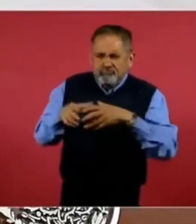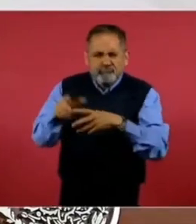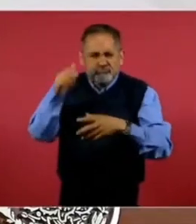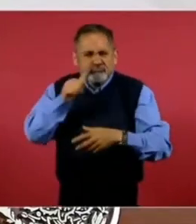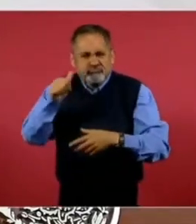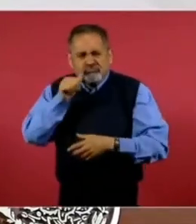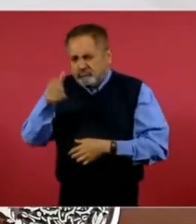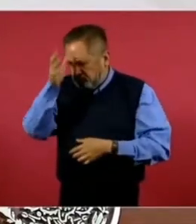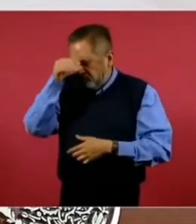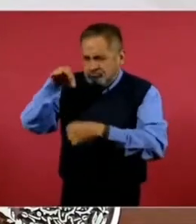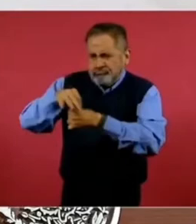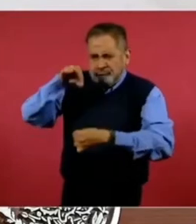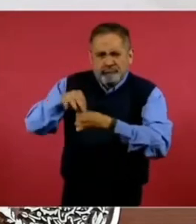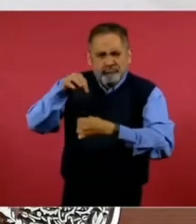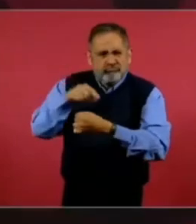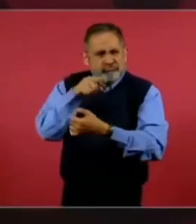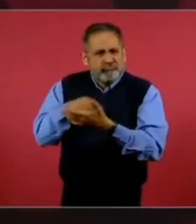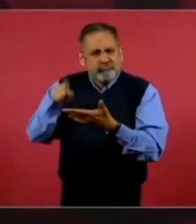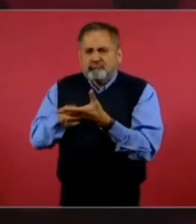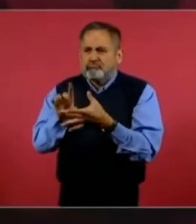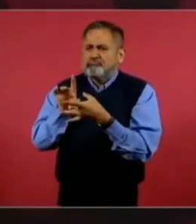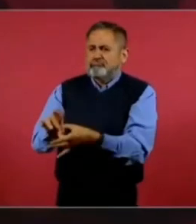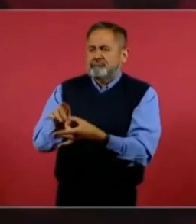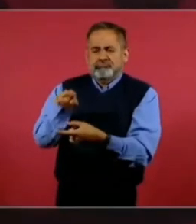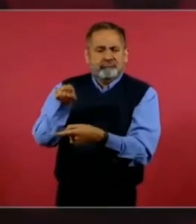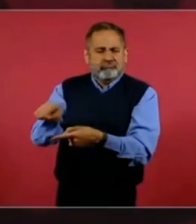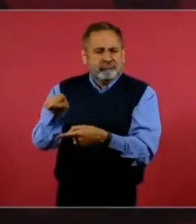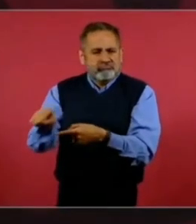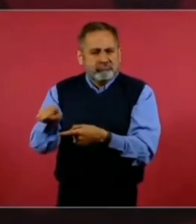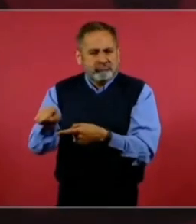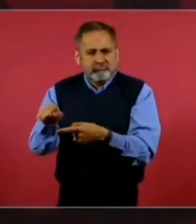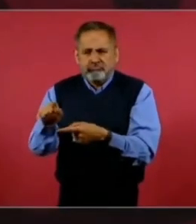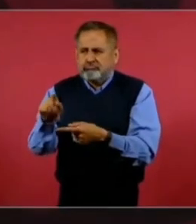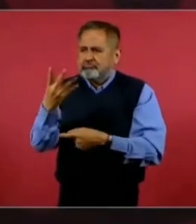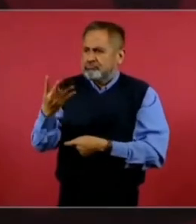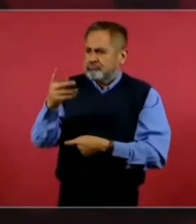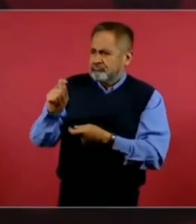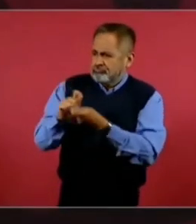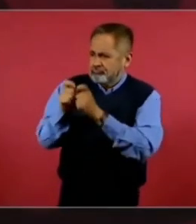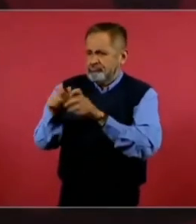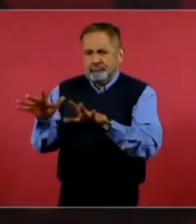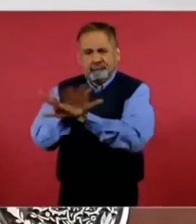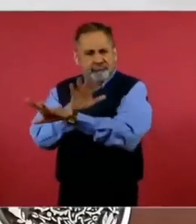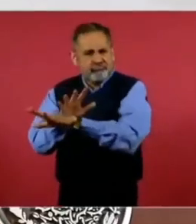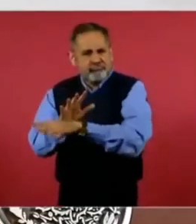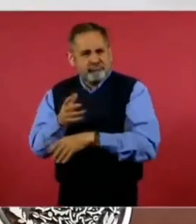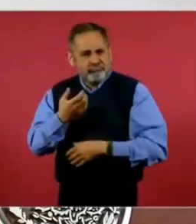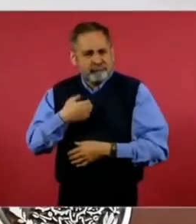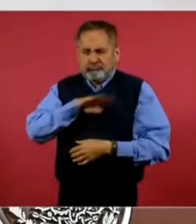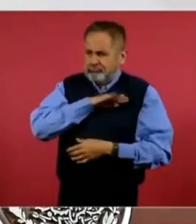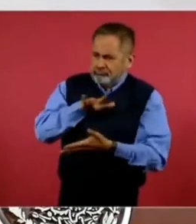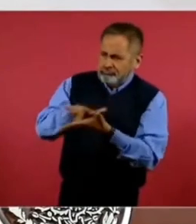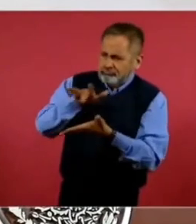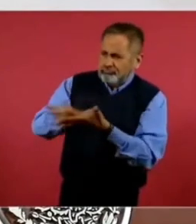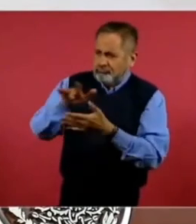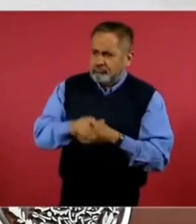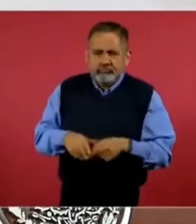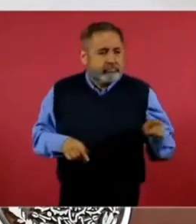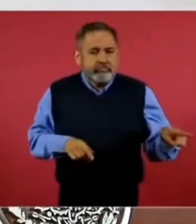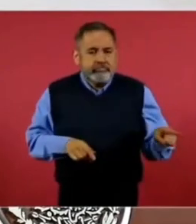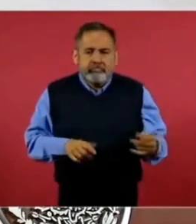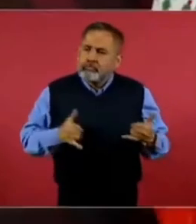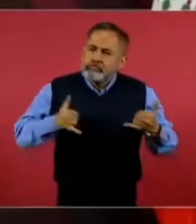respaldando la transformación y ellos